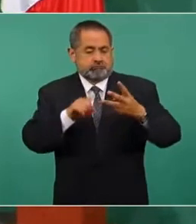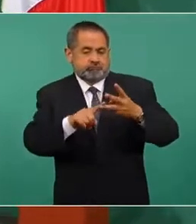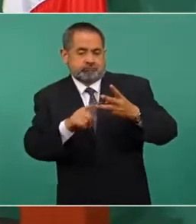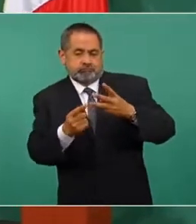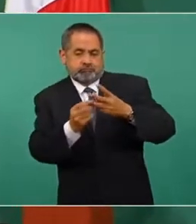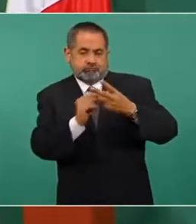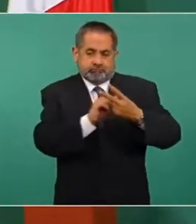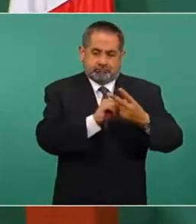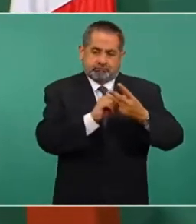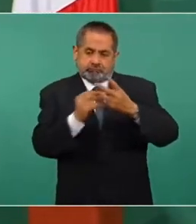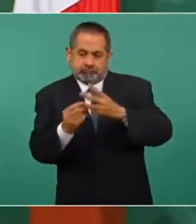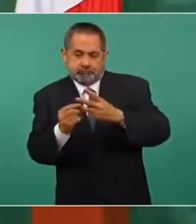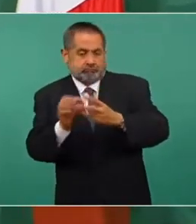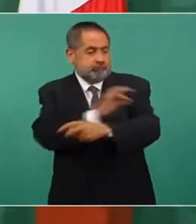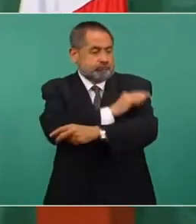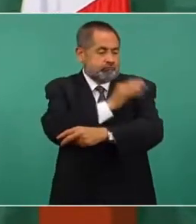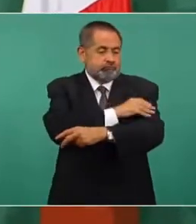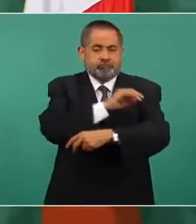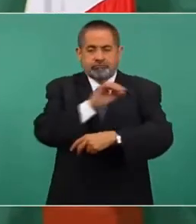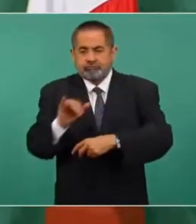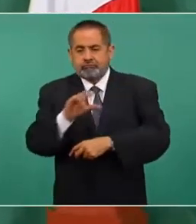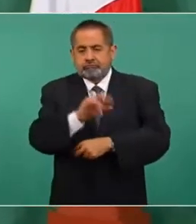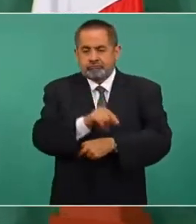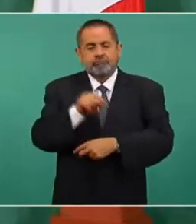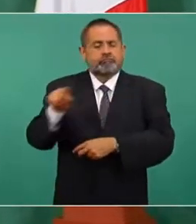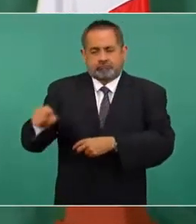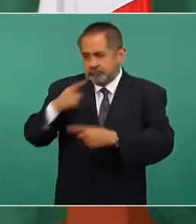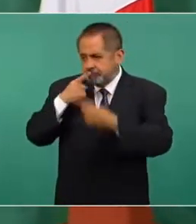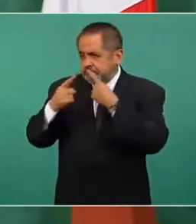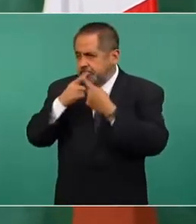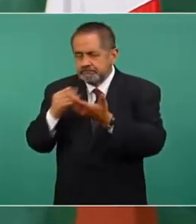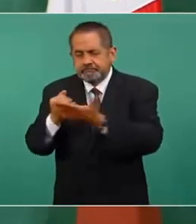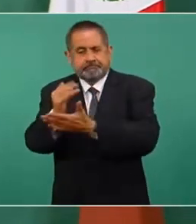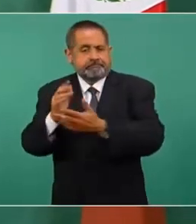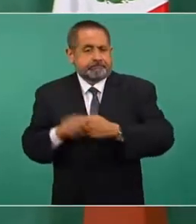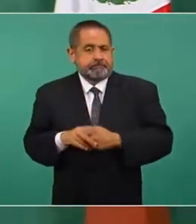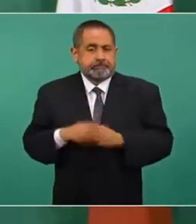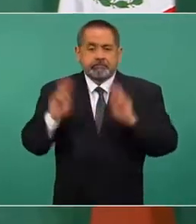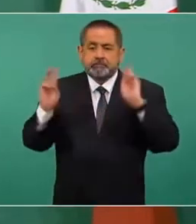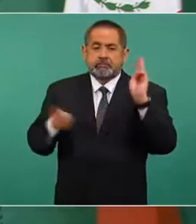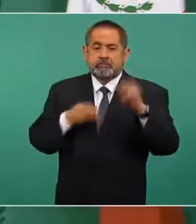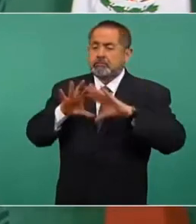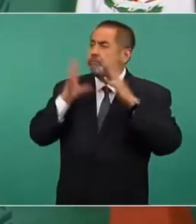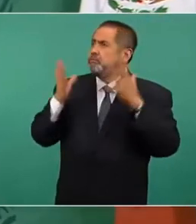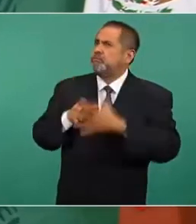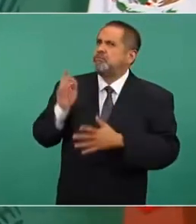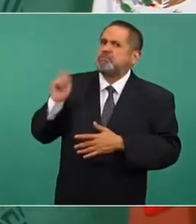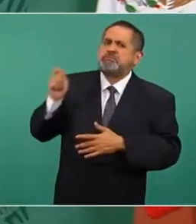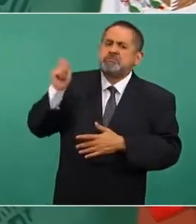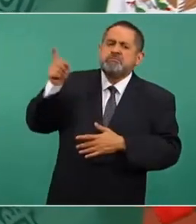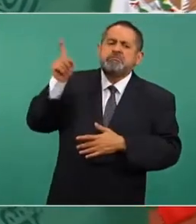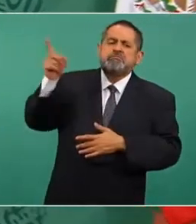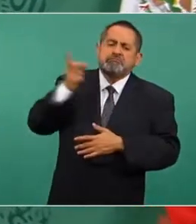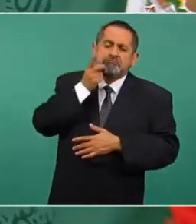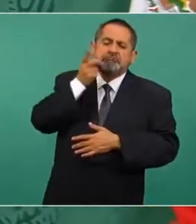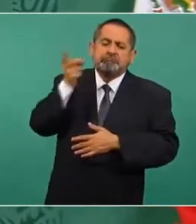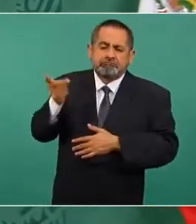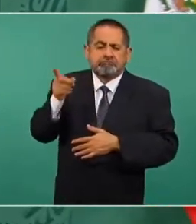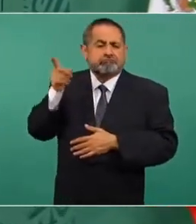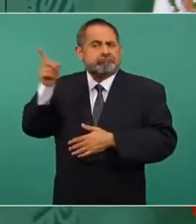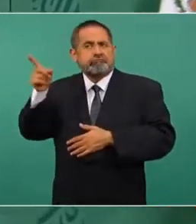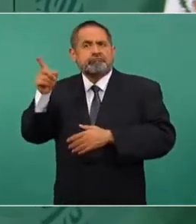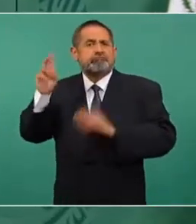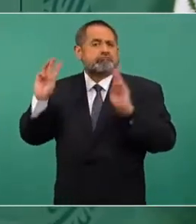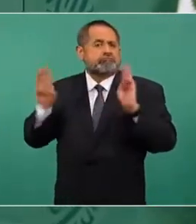no. ¿Qué se dice en el mundo, en los centros de